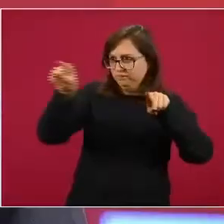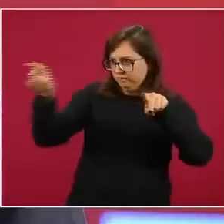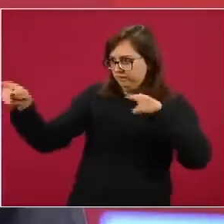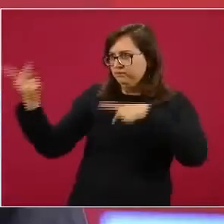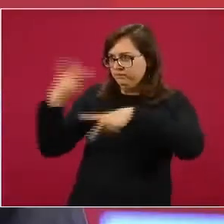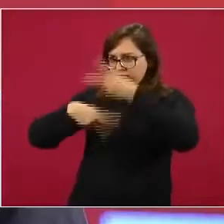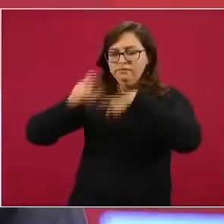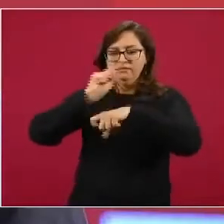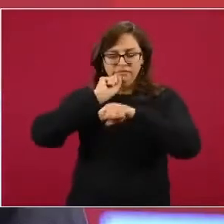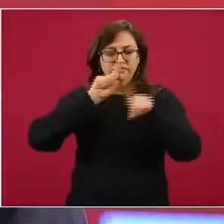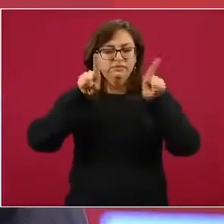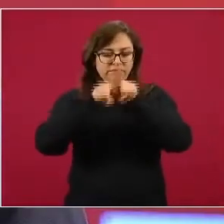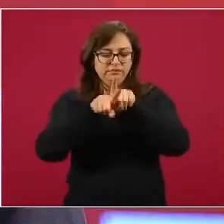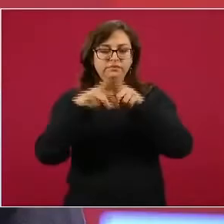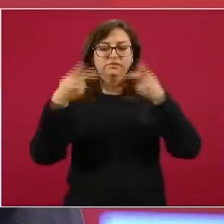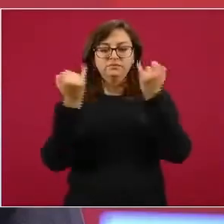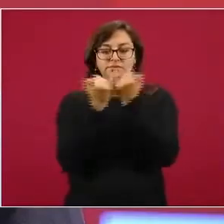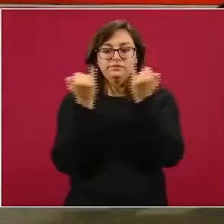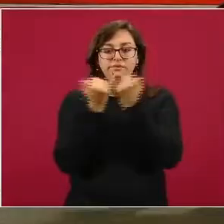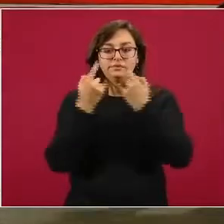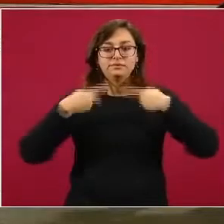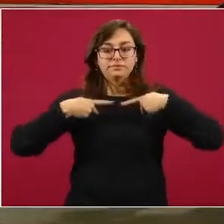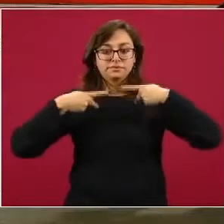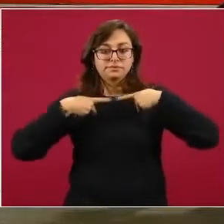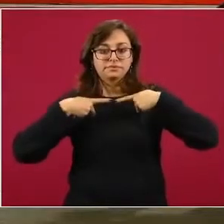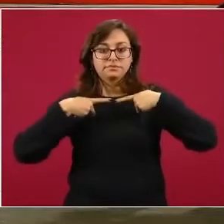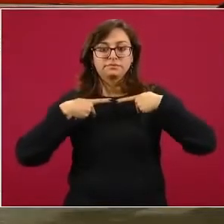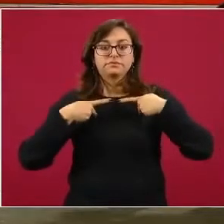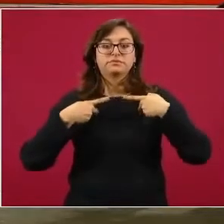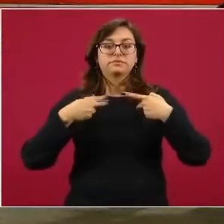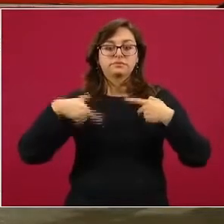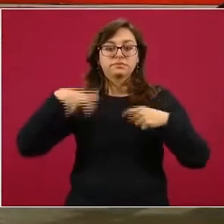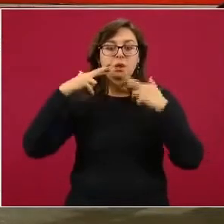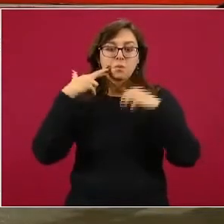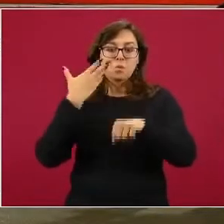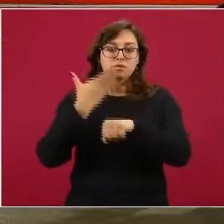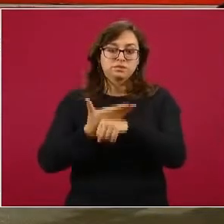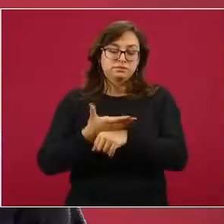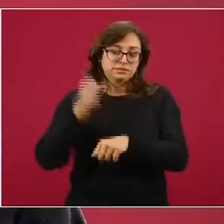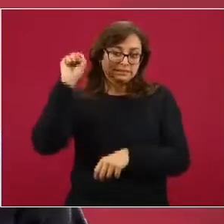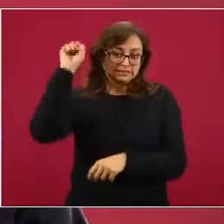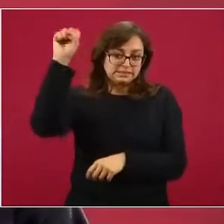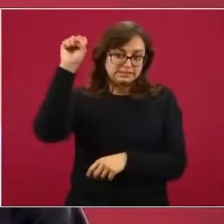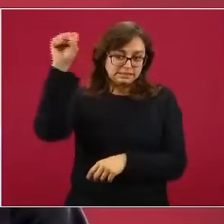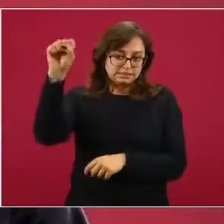incluyendo a las personas que encabezan las secciones sindicales.